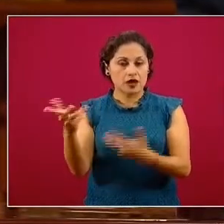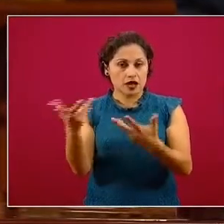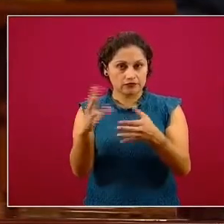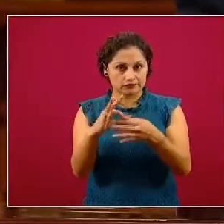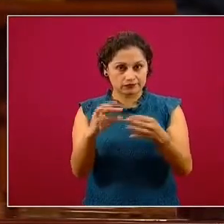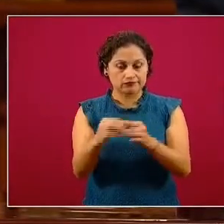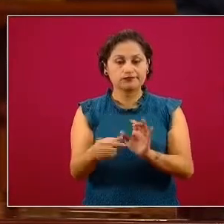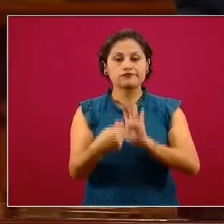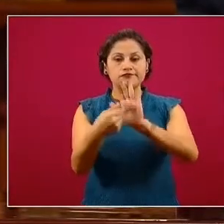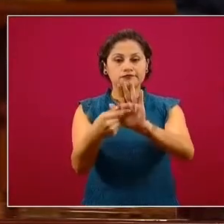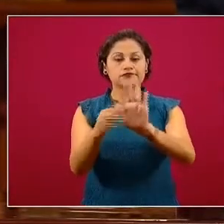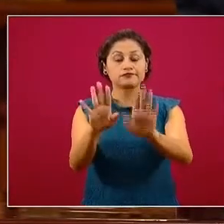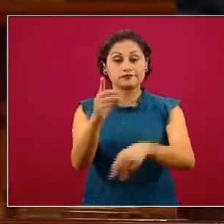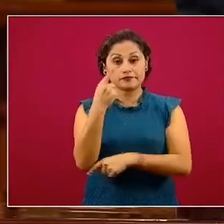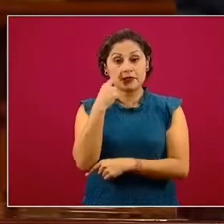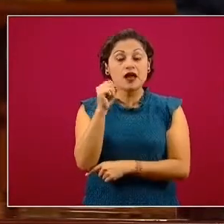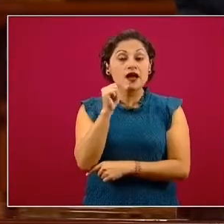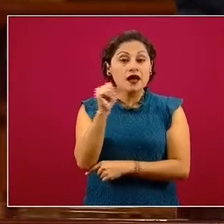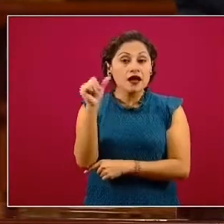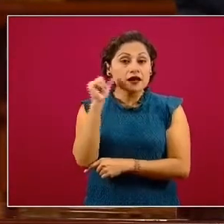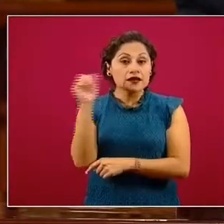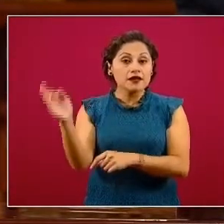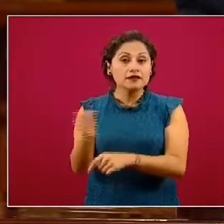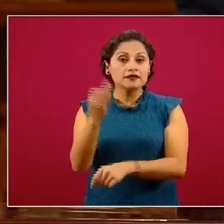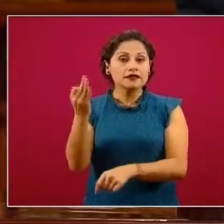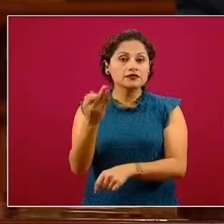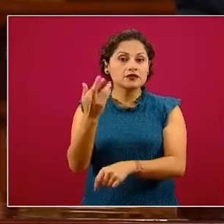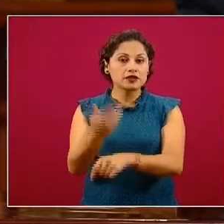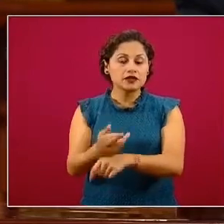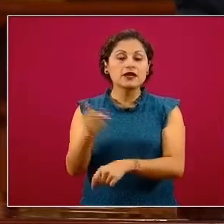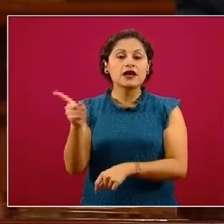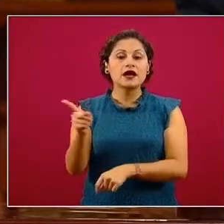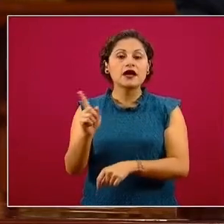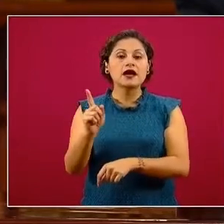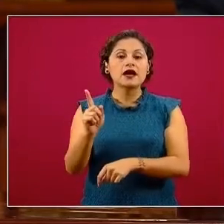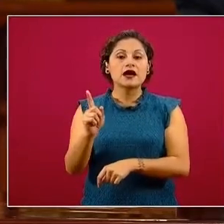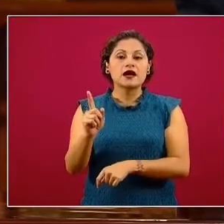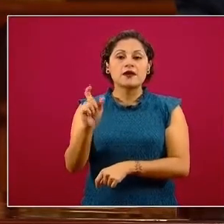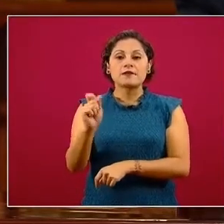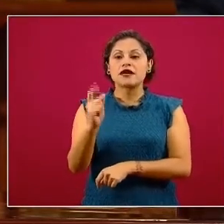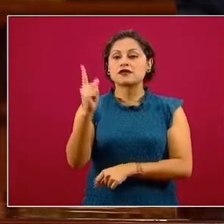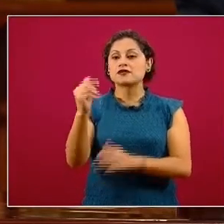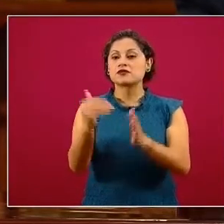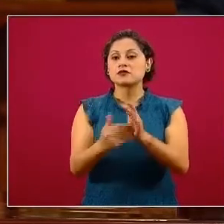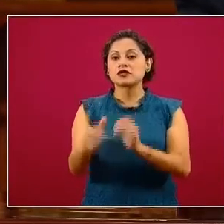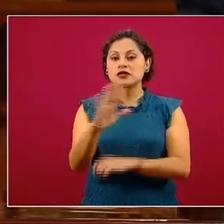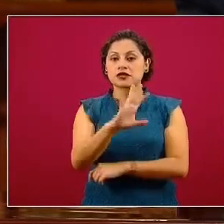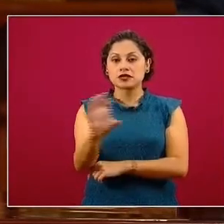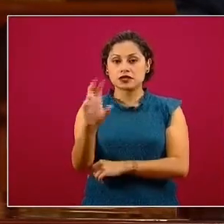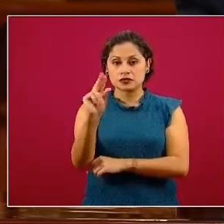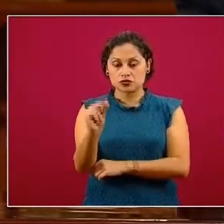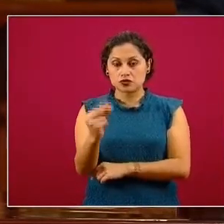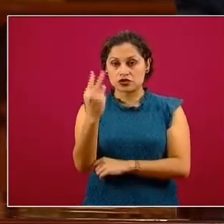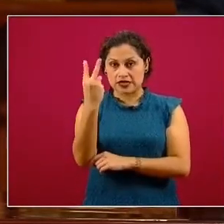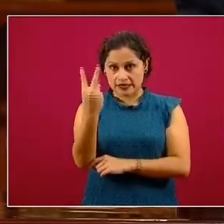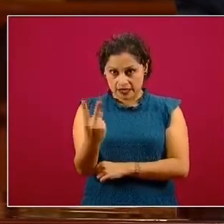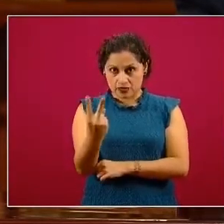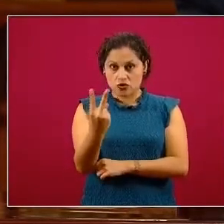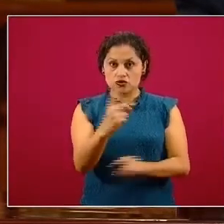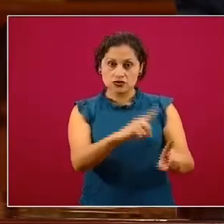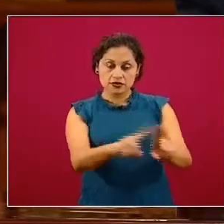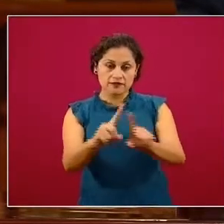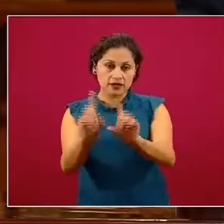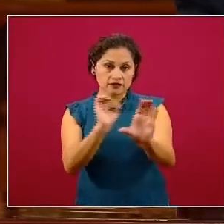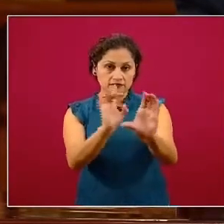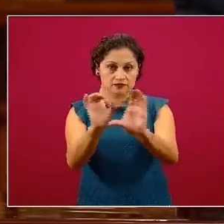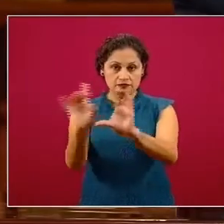tesorería instruyó 21.582 pagos a través del ESPEI, los